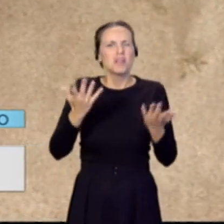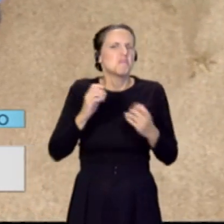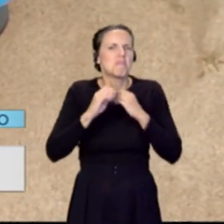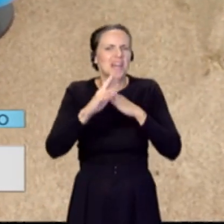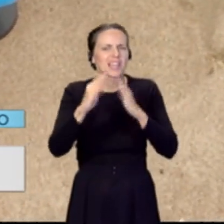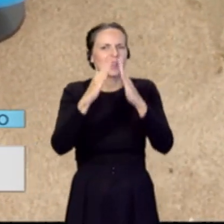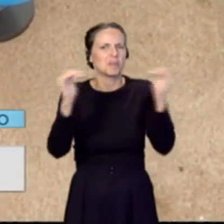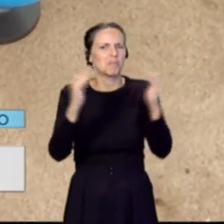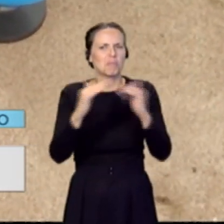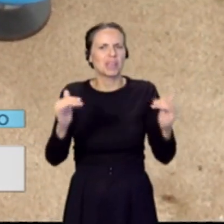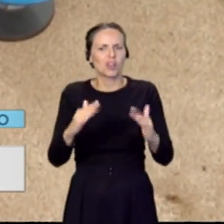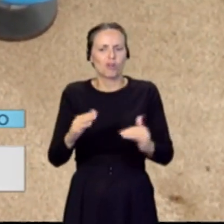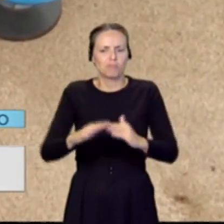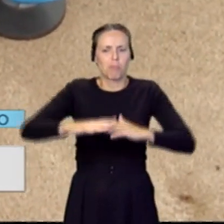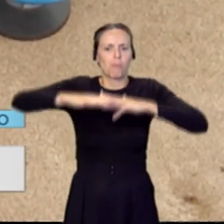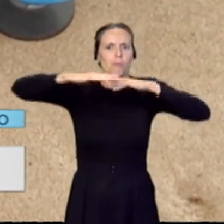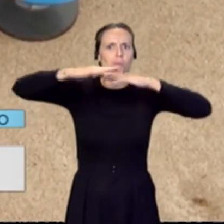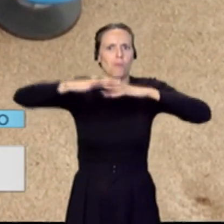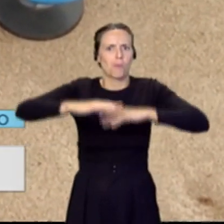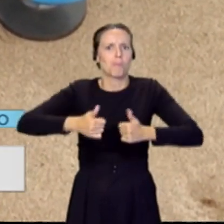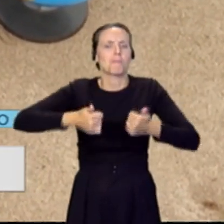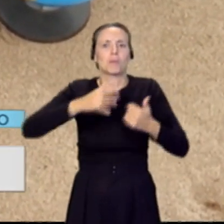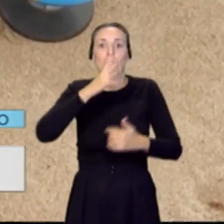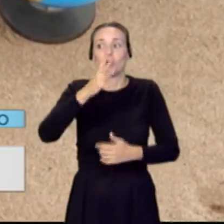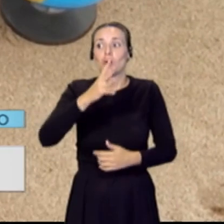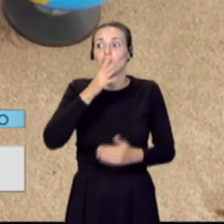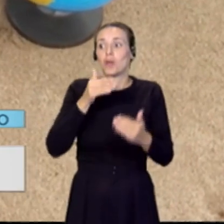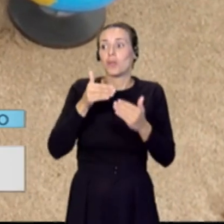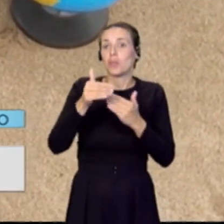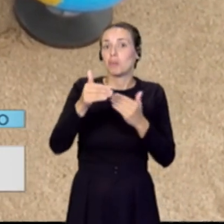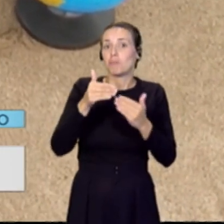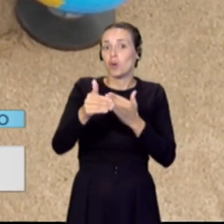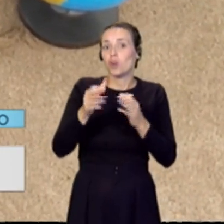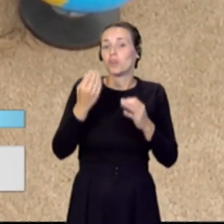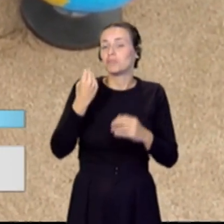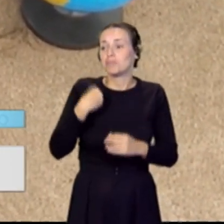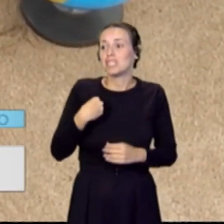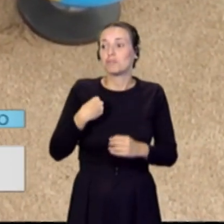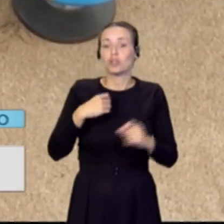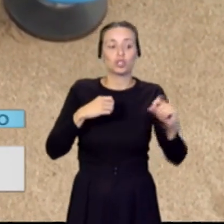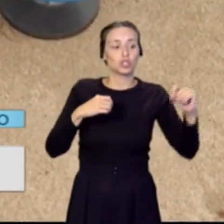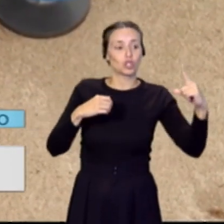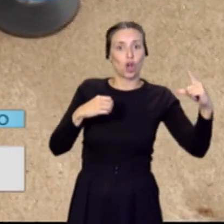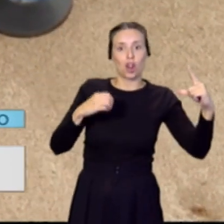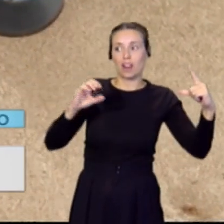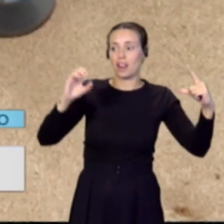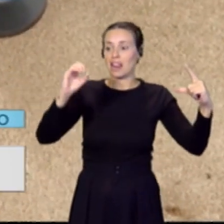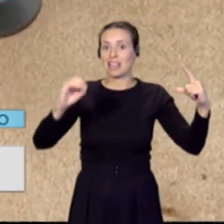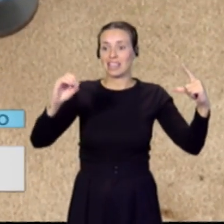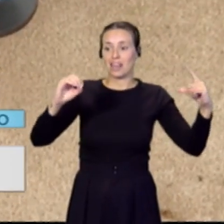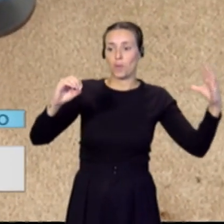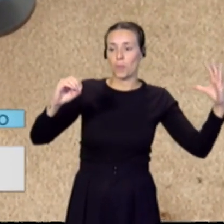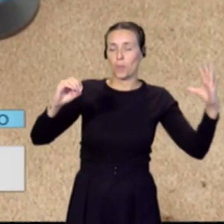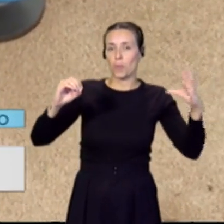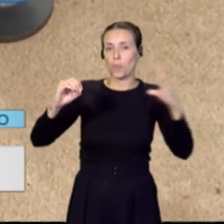estas mareas grandes? Porque estamos cerca del equinoccio, que será el próximo día 22 de septiembre, y el Sol incide prácticamente en el